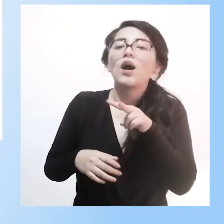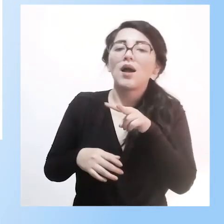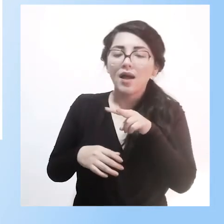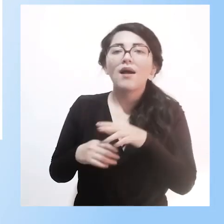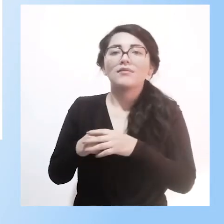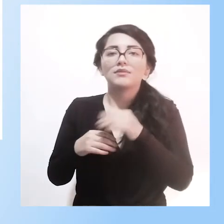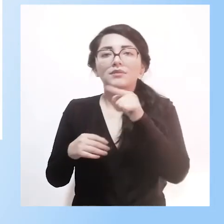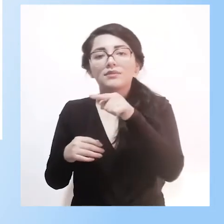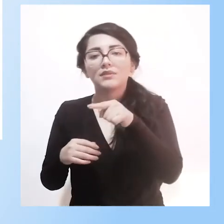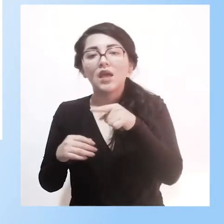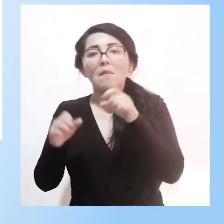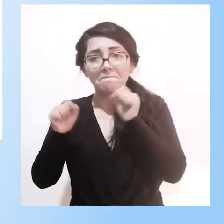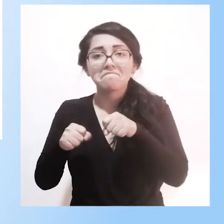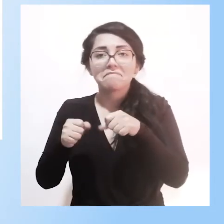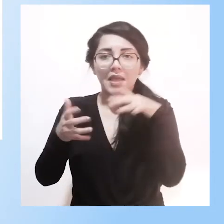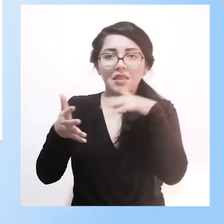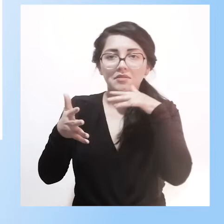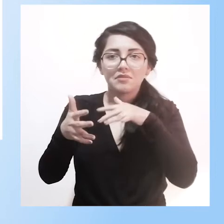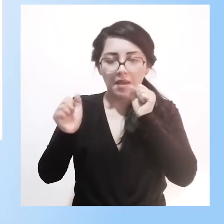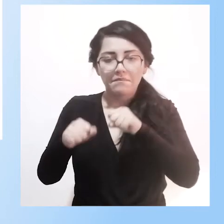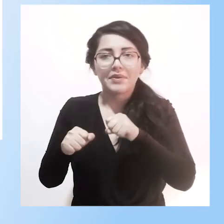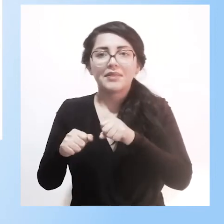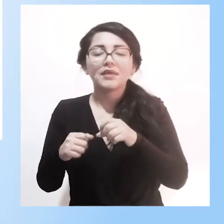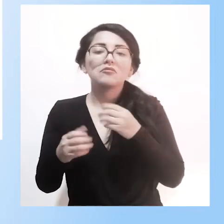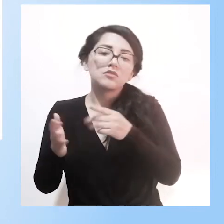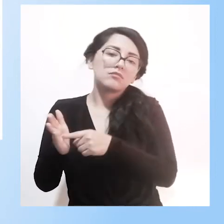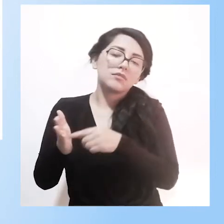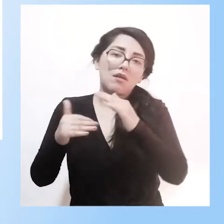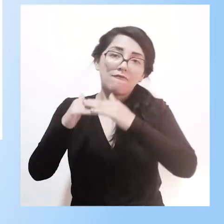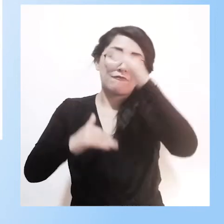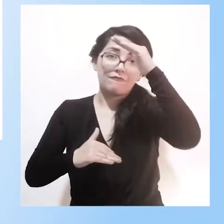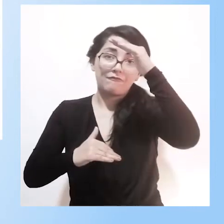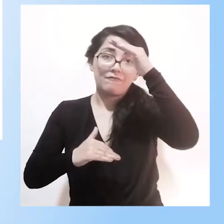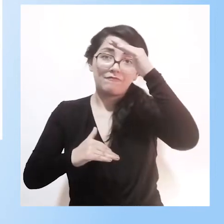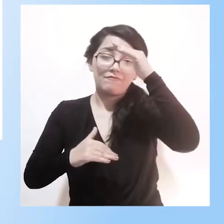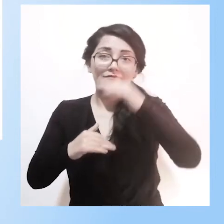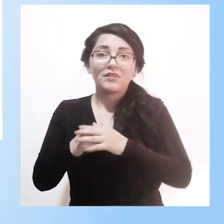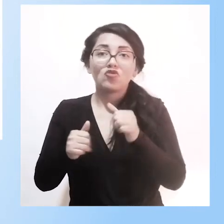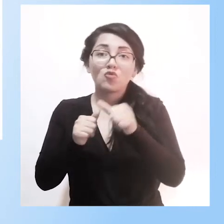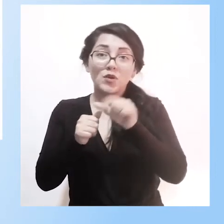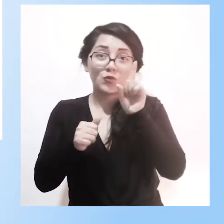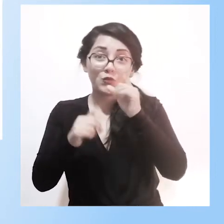a los estudiantes que pueden recibir atención educativa, mediante la ficha número 1.